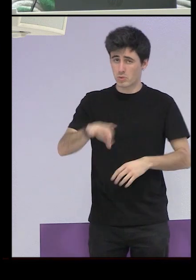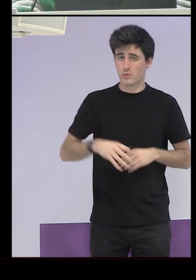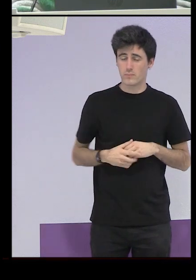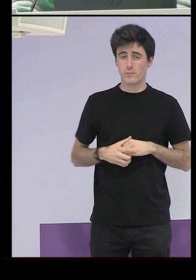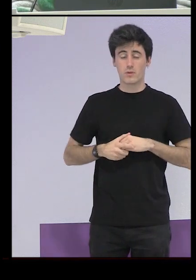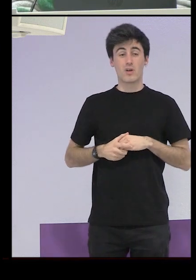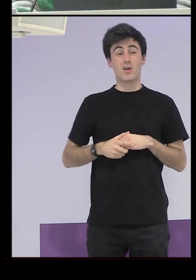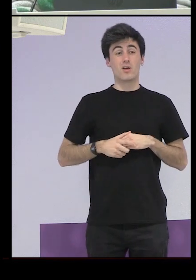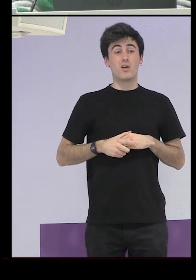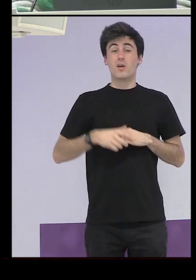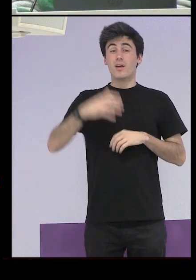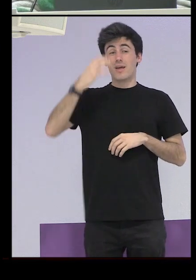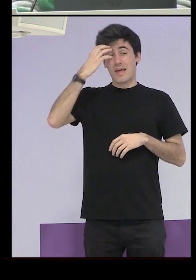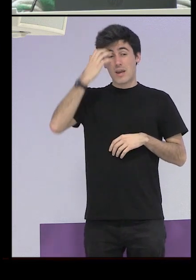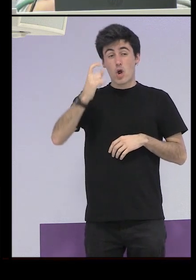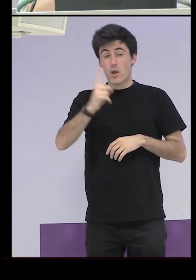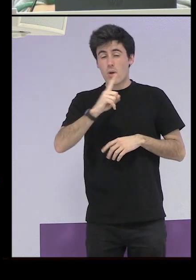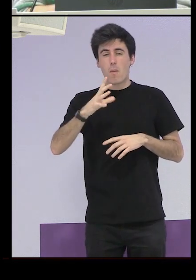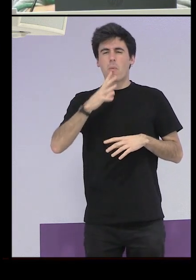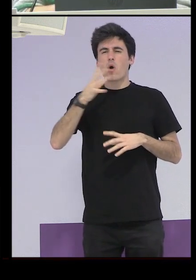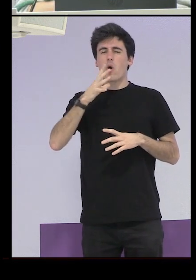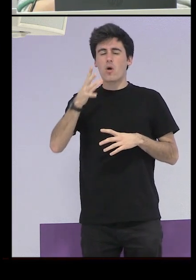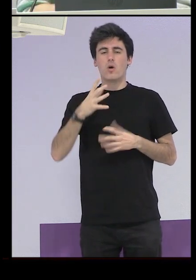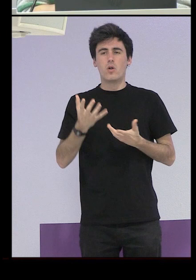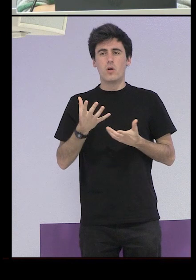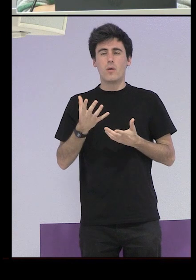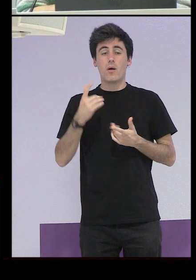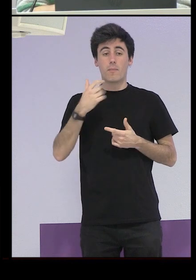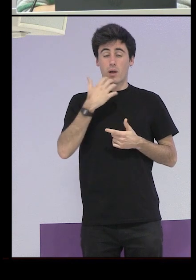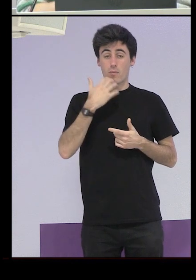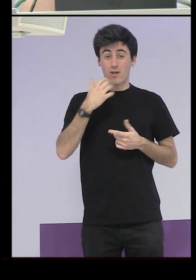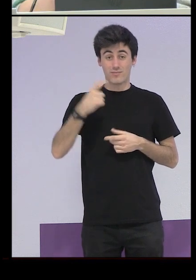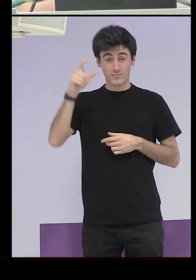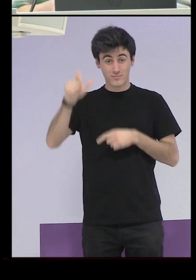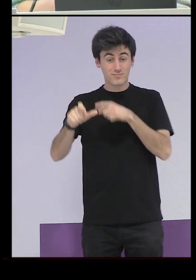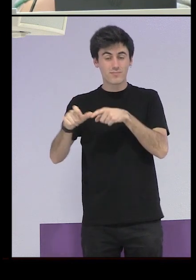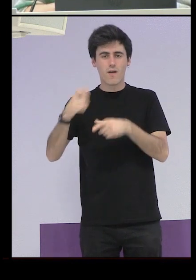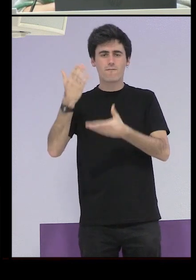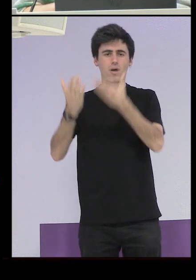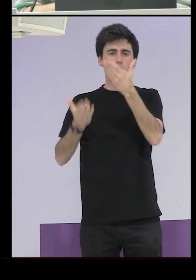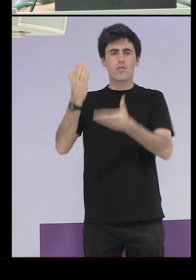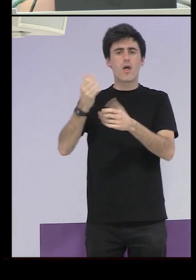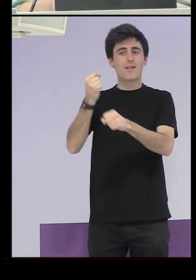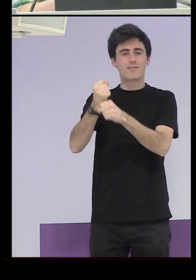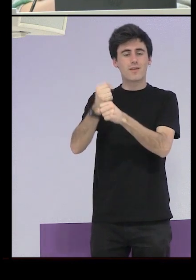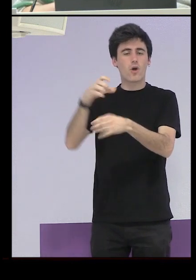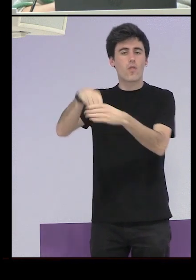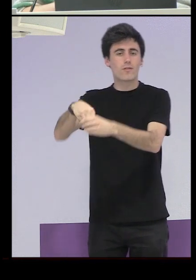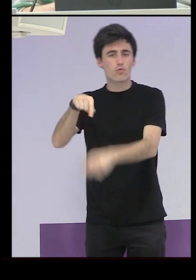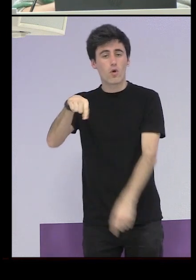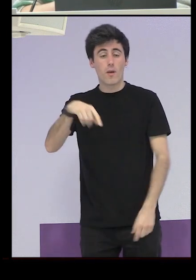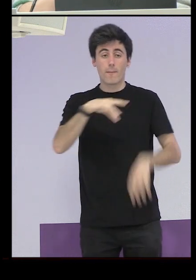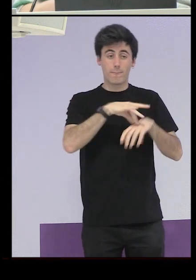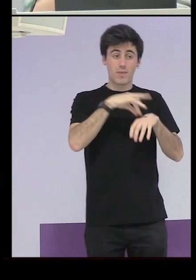recuerda exactamente por qué pudo ser así pero a ella por ejemplo la valoración esta se la hicieron en su trabajo fue un